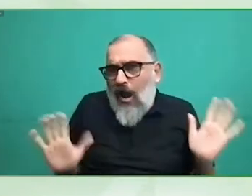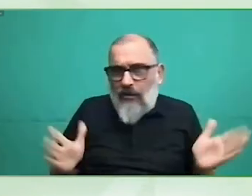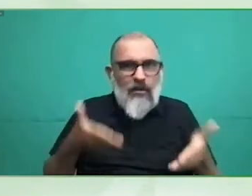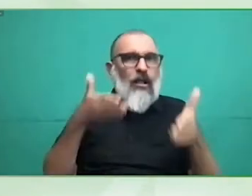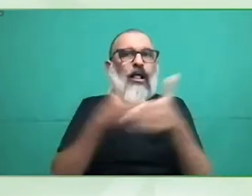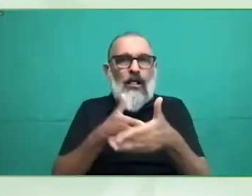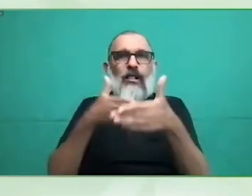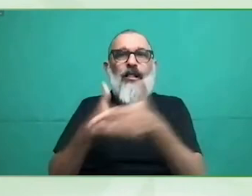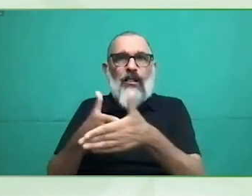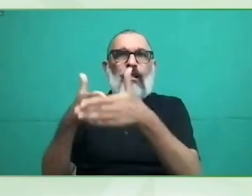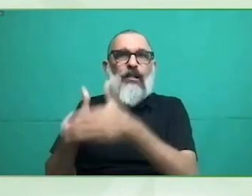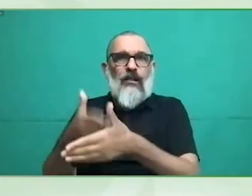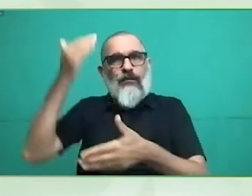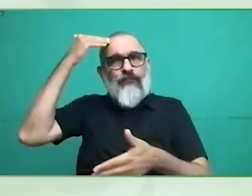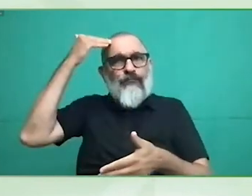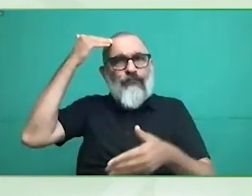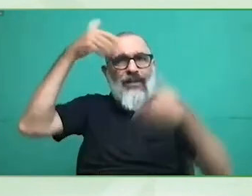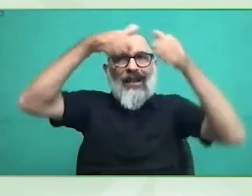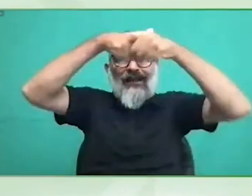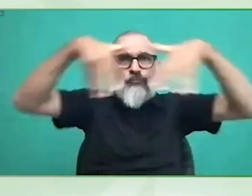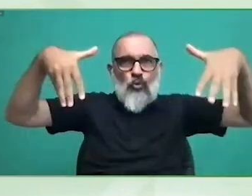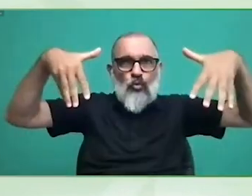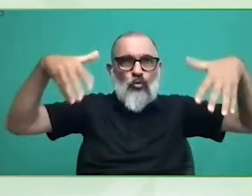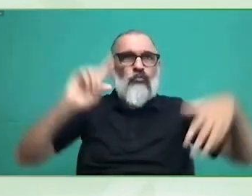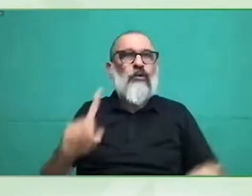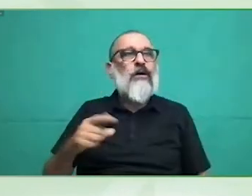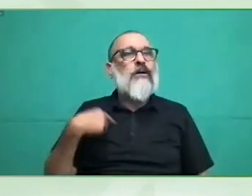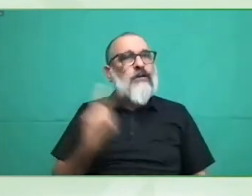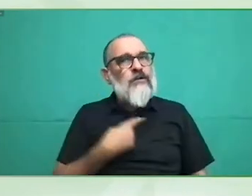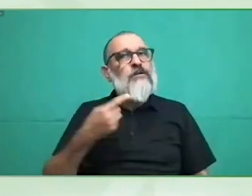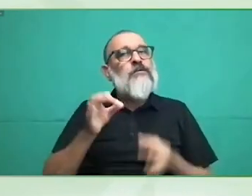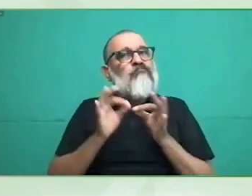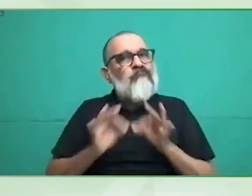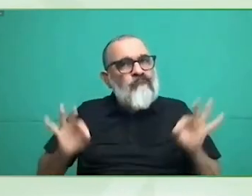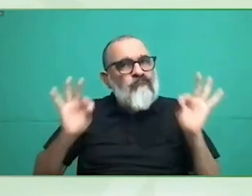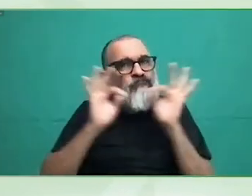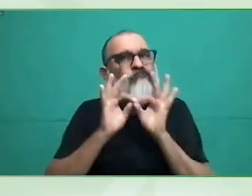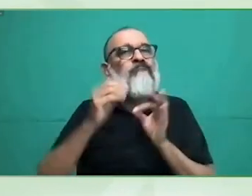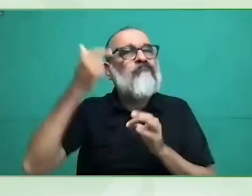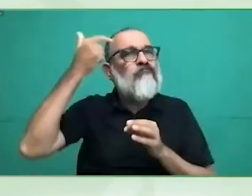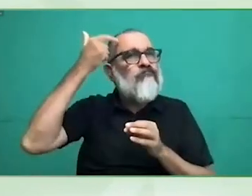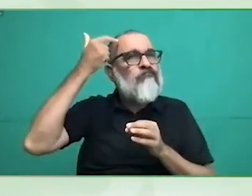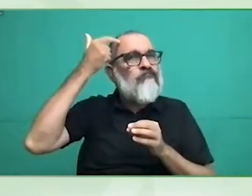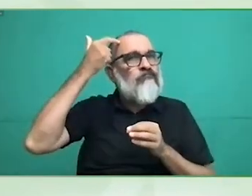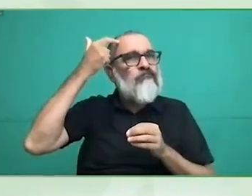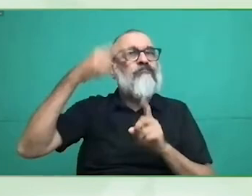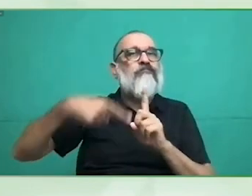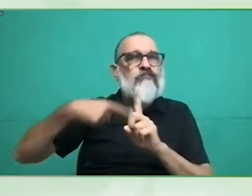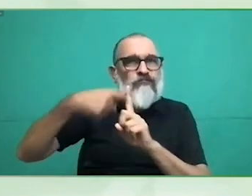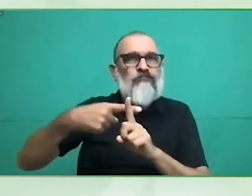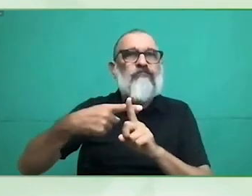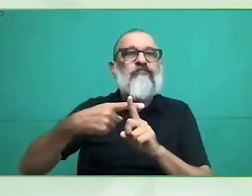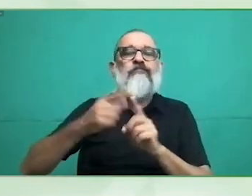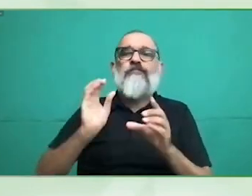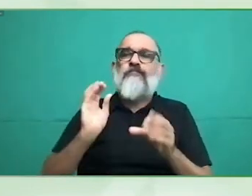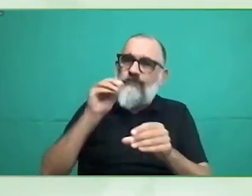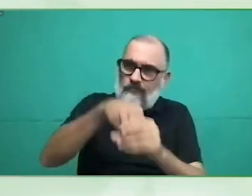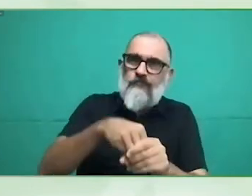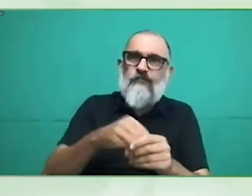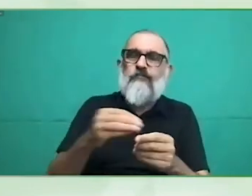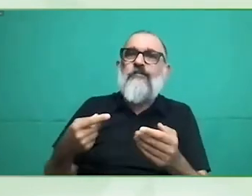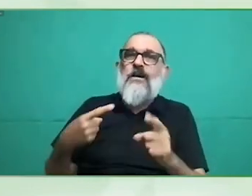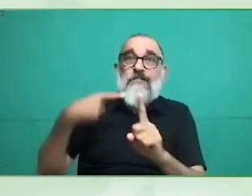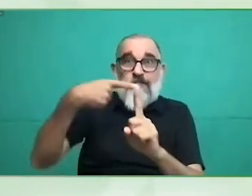universal ni absoluta porque existen personas ciegas que por diferentes circunstancias no conocen el braille